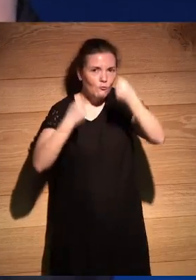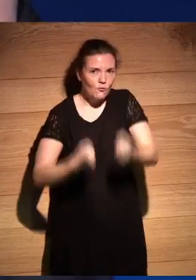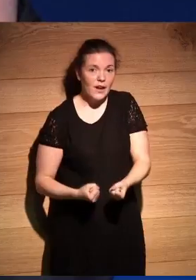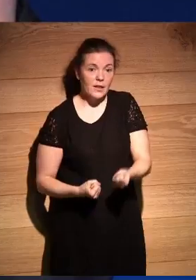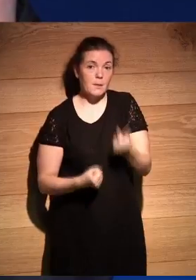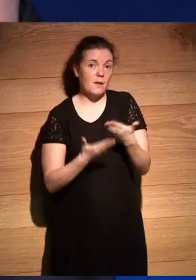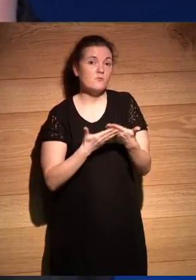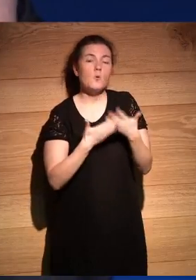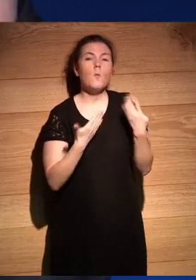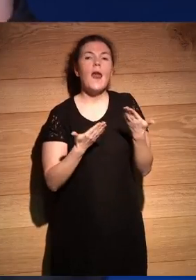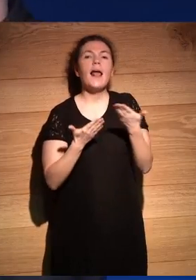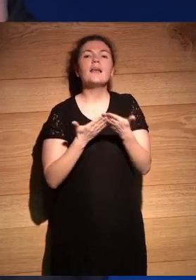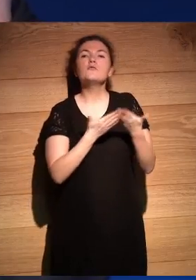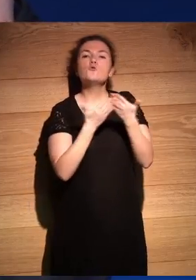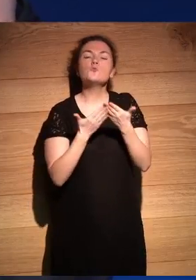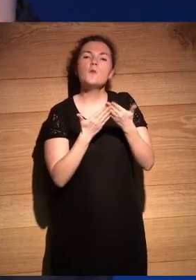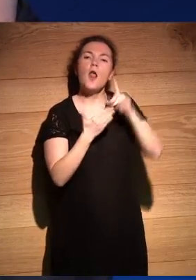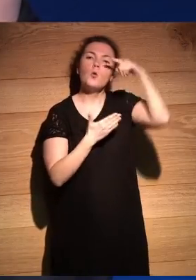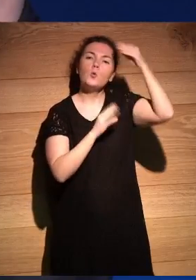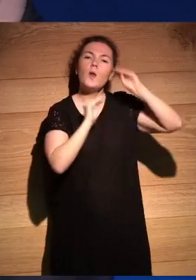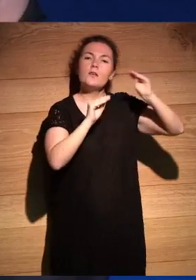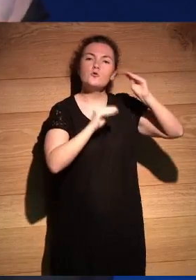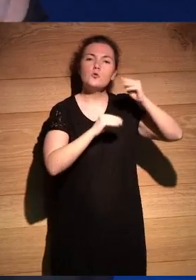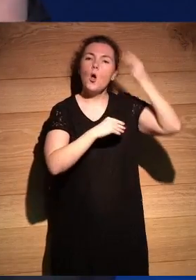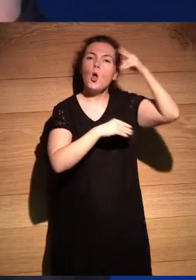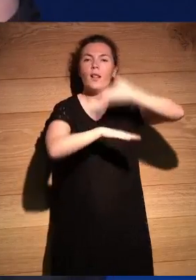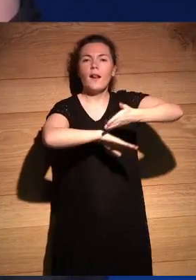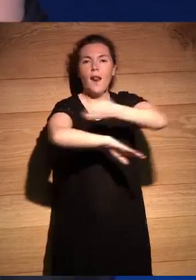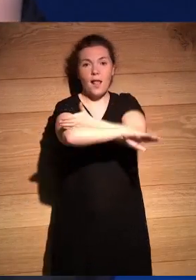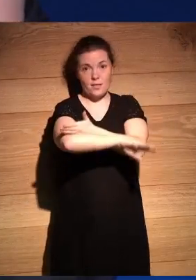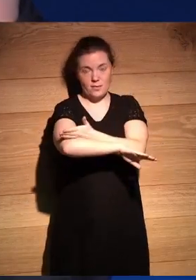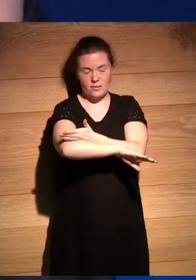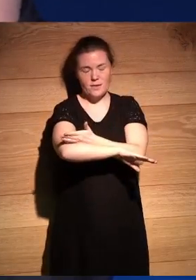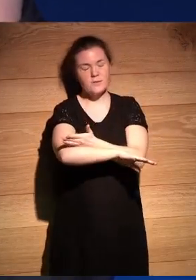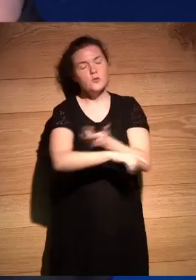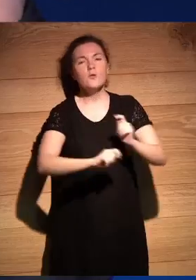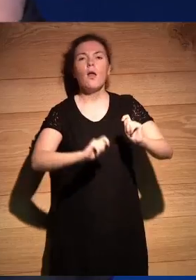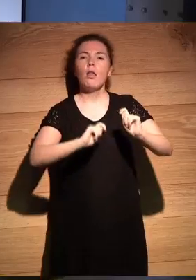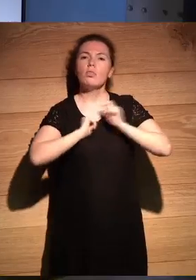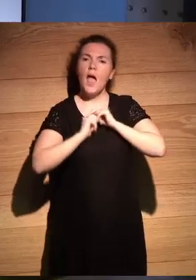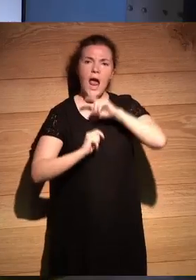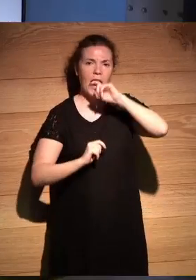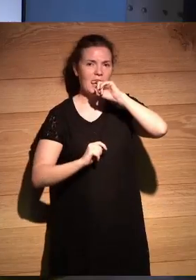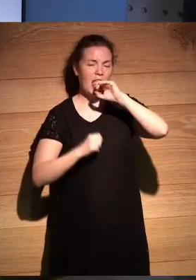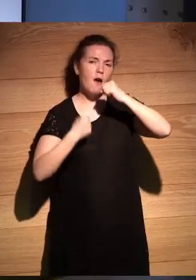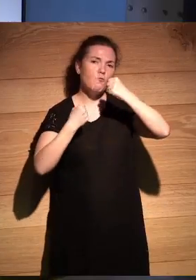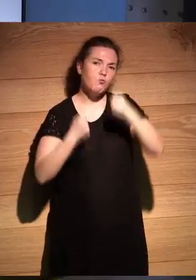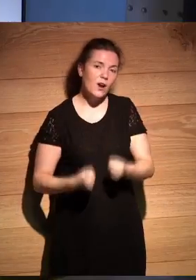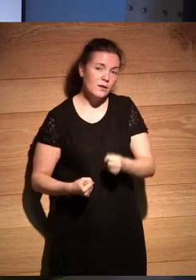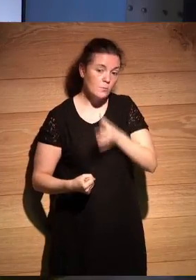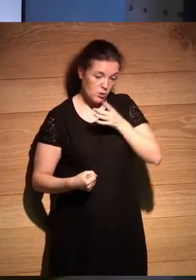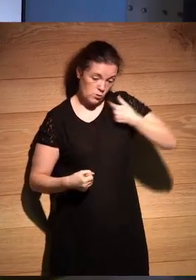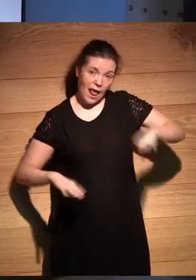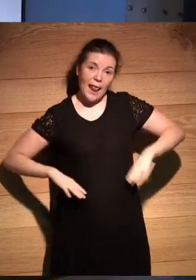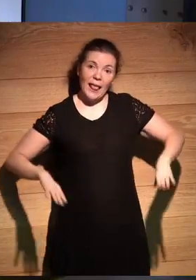estudiante que era cuando se estudiaba en las culturas precolombinas ¿no? que era algo que a nosotros nos daba una inmensa y profunda envidia ¿no? porque no teníamos